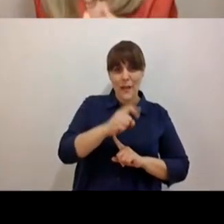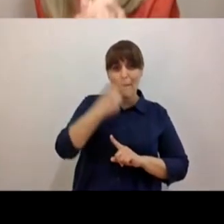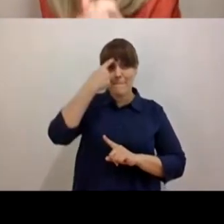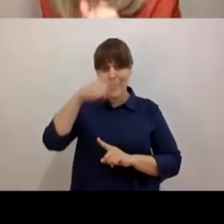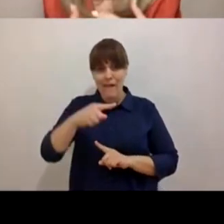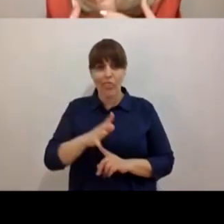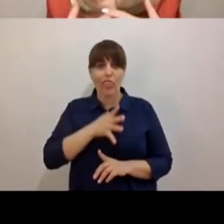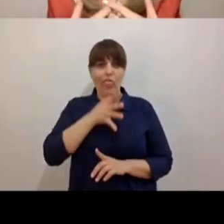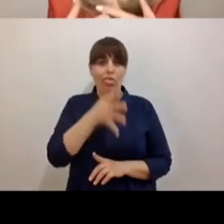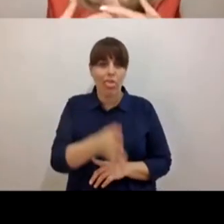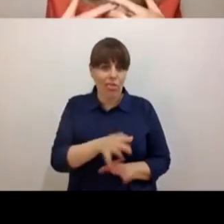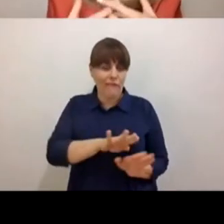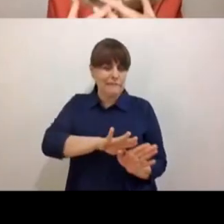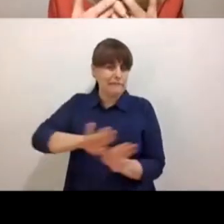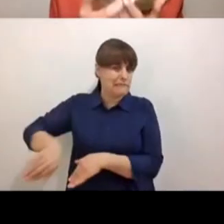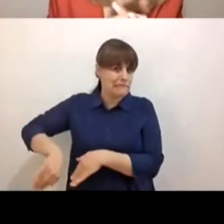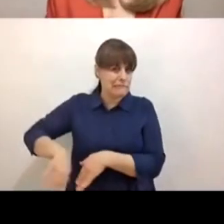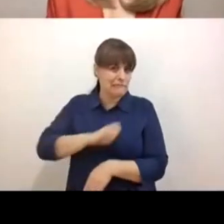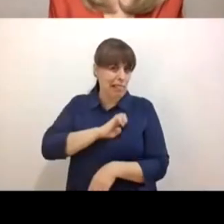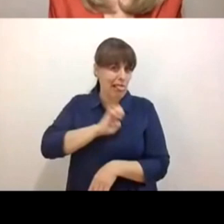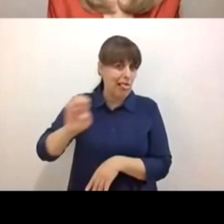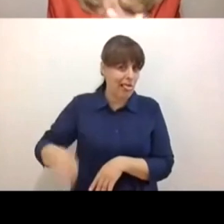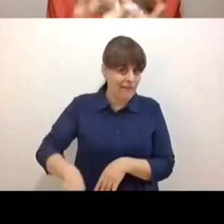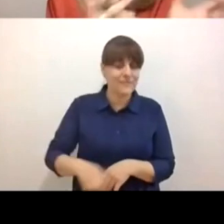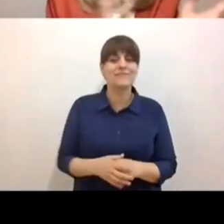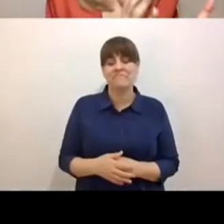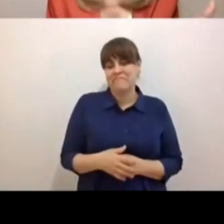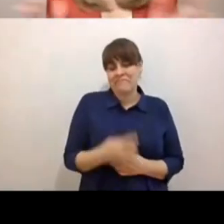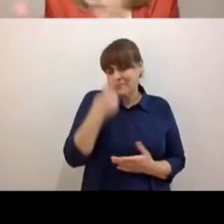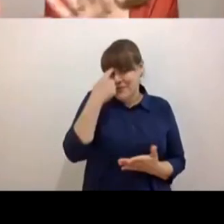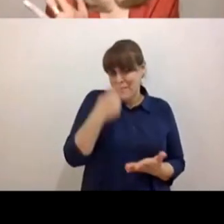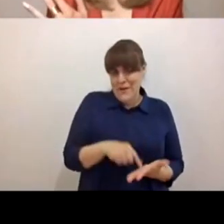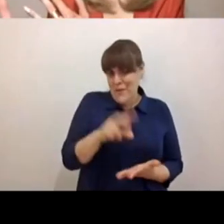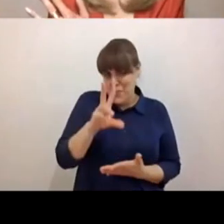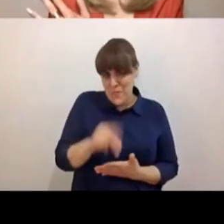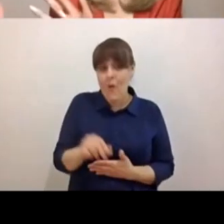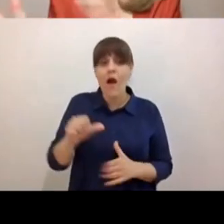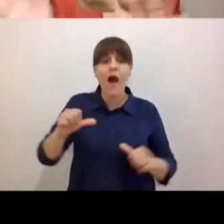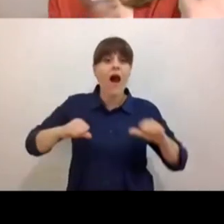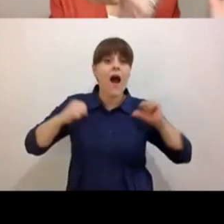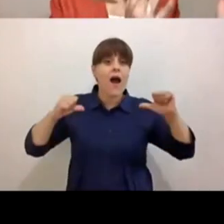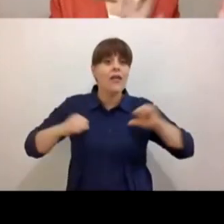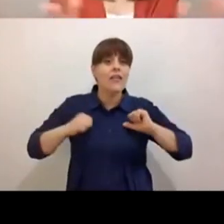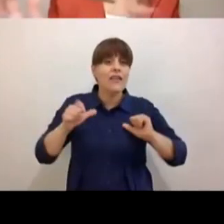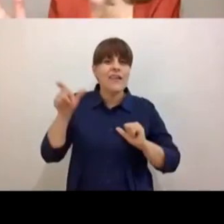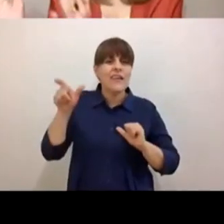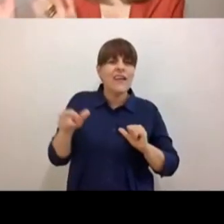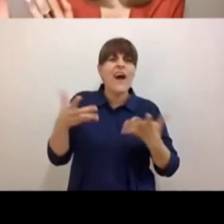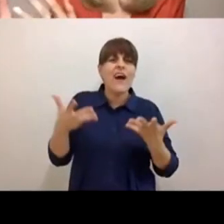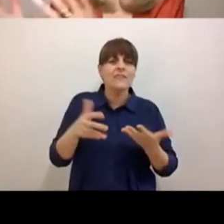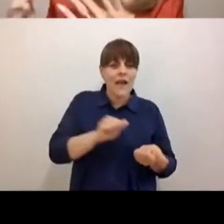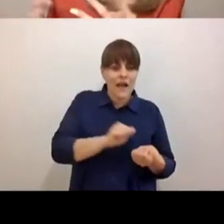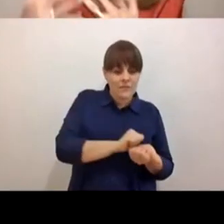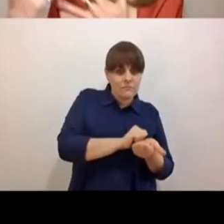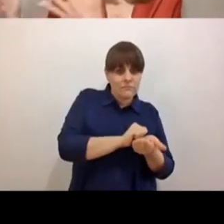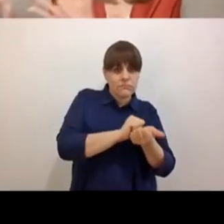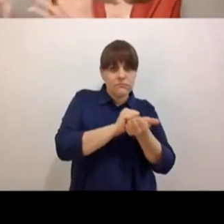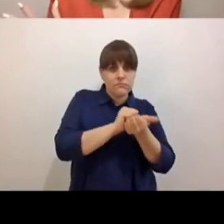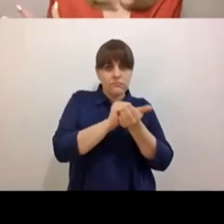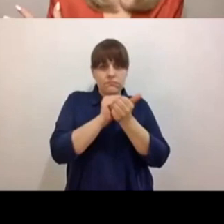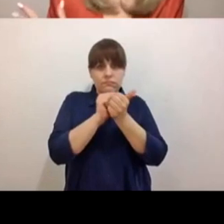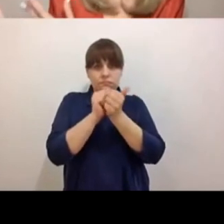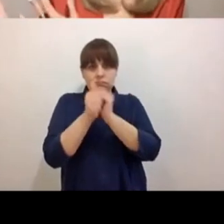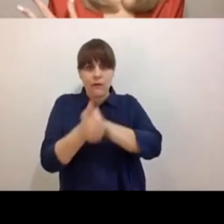es cierto. Digo, yo creo que el adolescente, simplemente lo que está haciendo es una transición, ¿no? A su